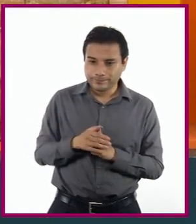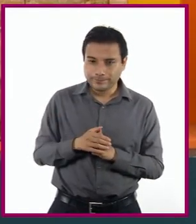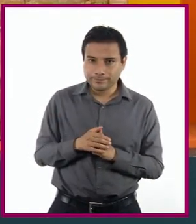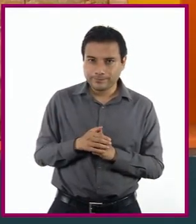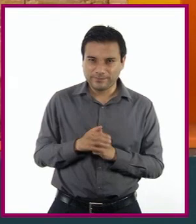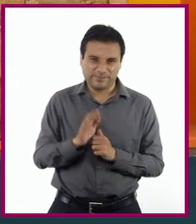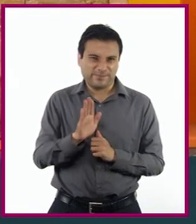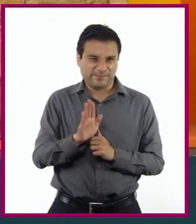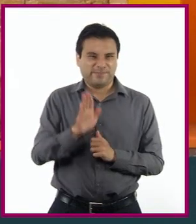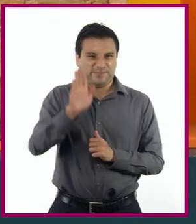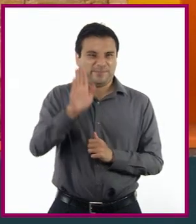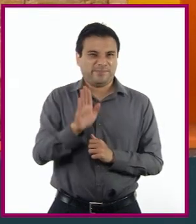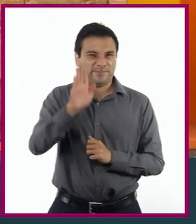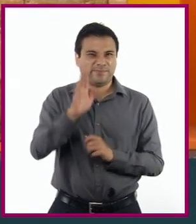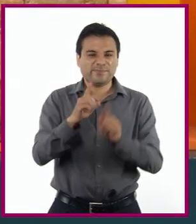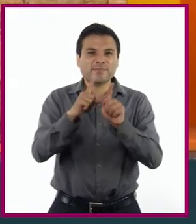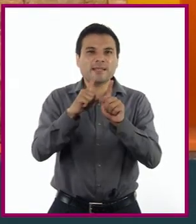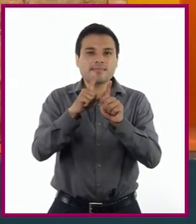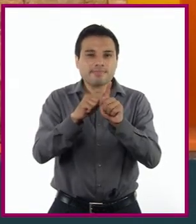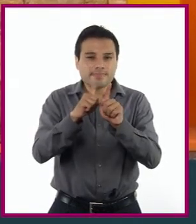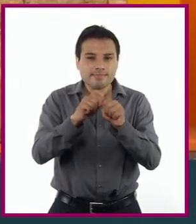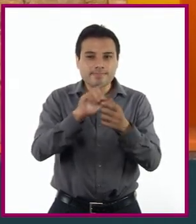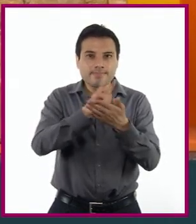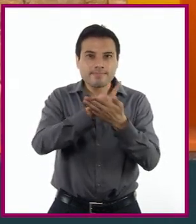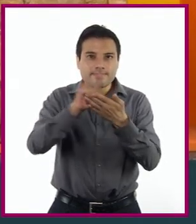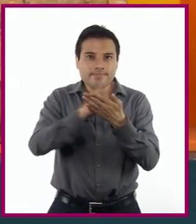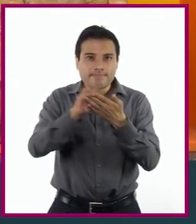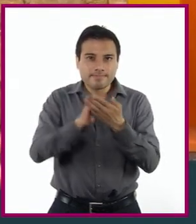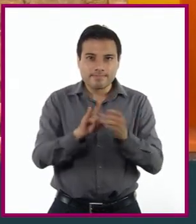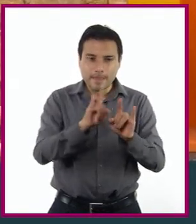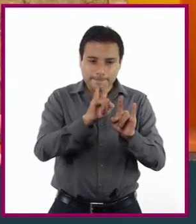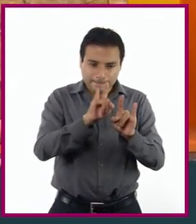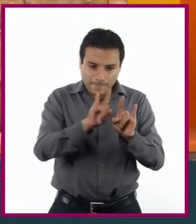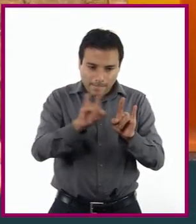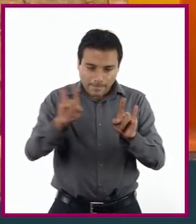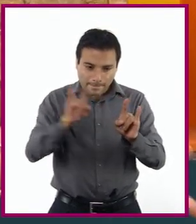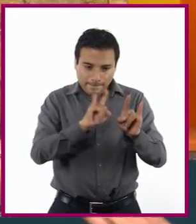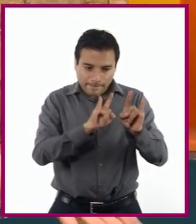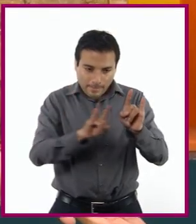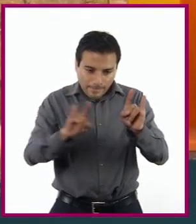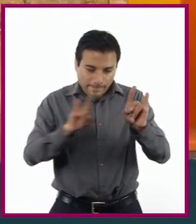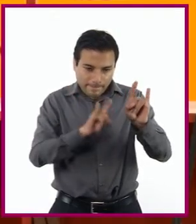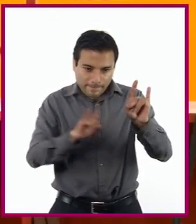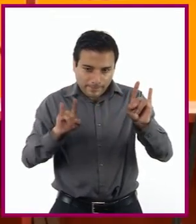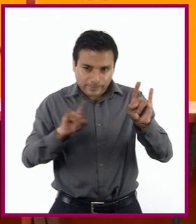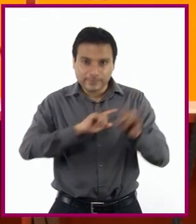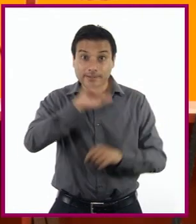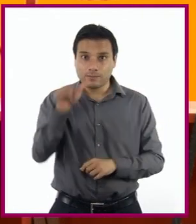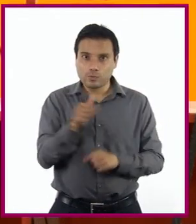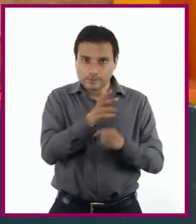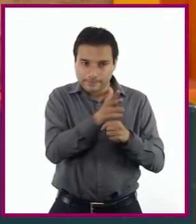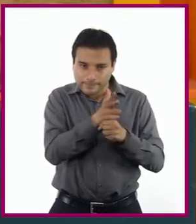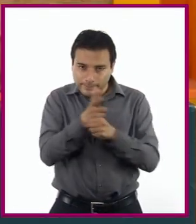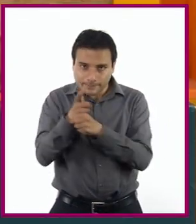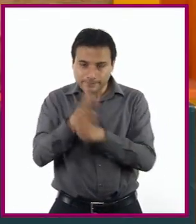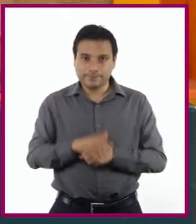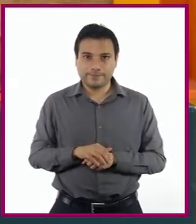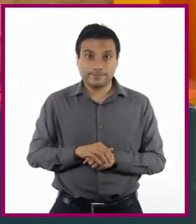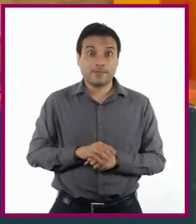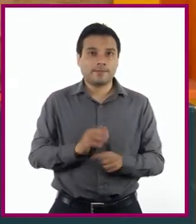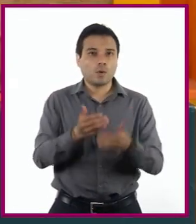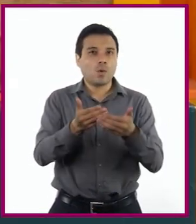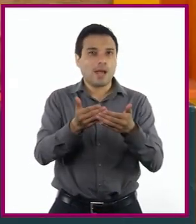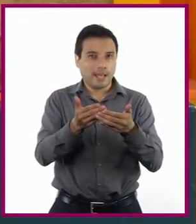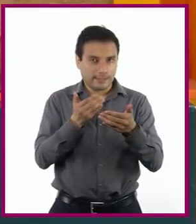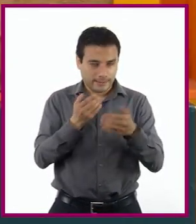como una historieta donde vamos viendo las escenas que posteriormente se filmarán. ¡Ay! Pero antes,